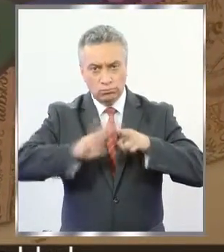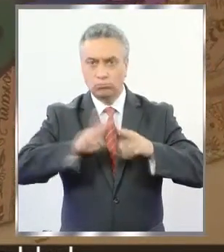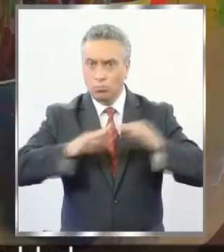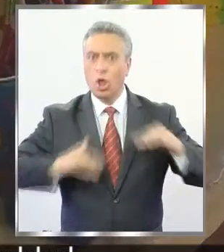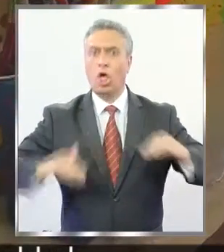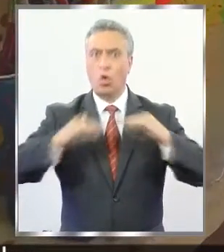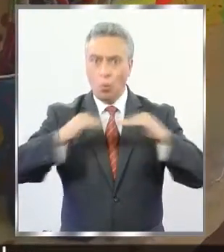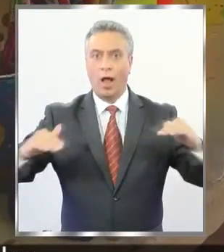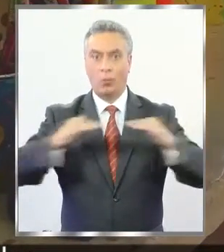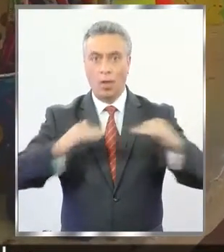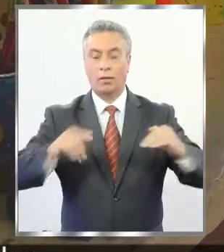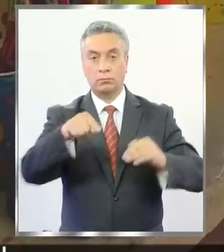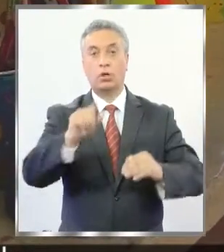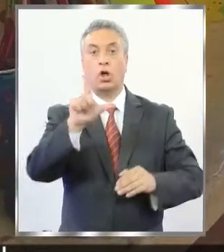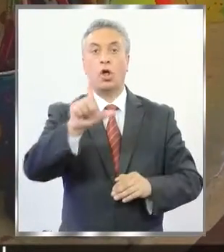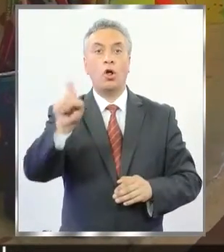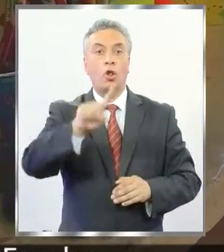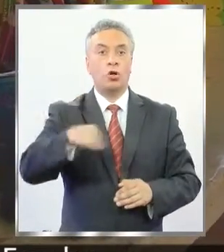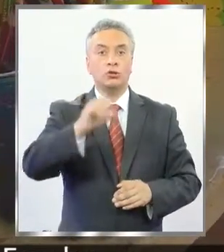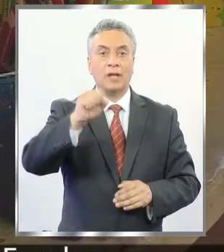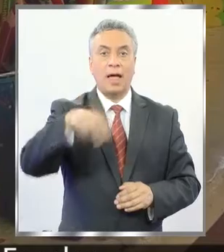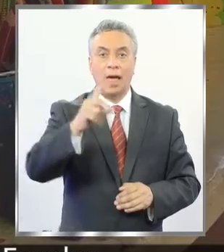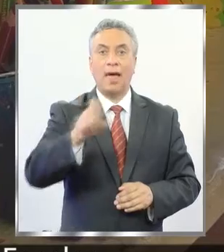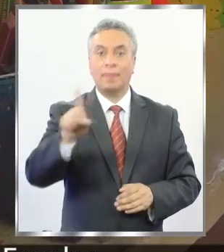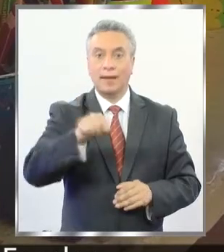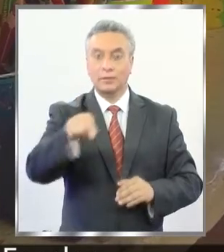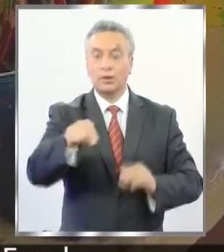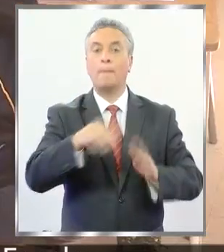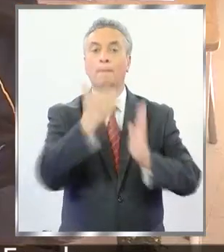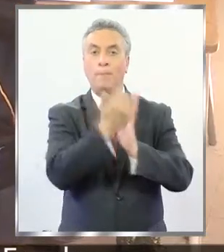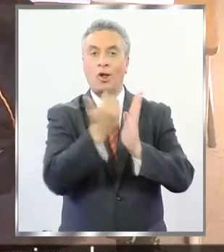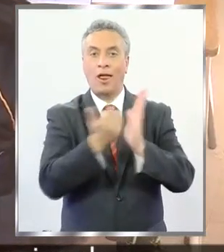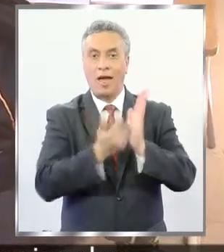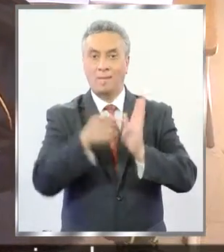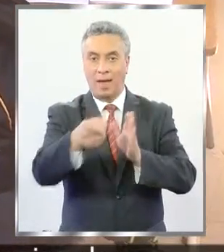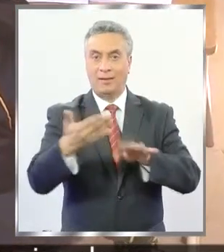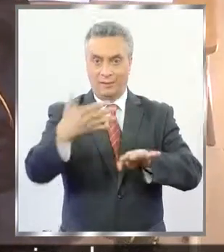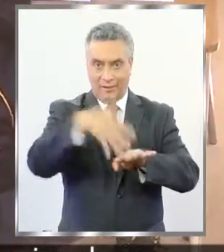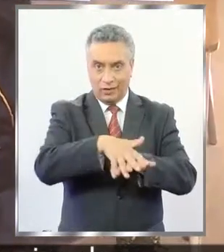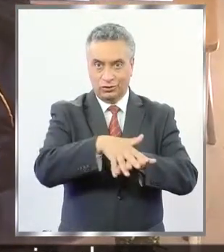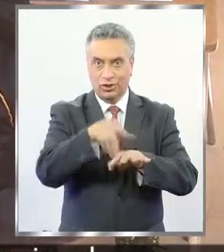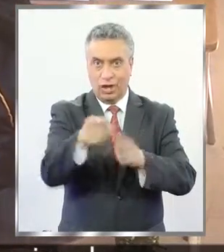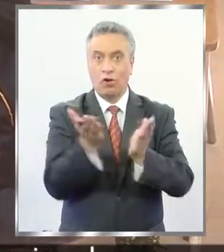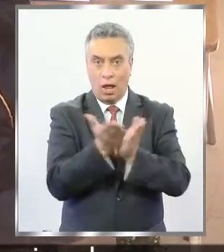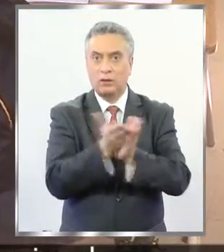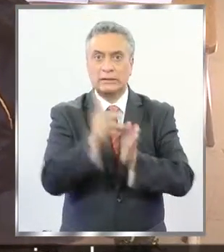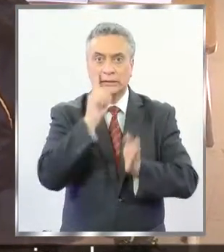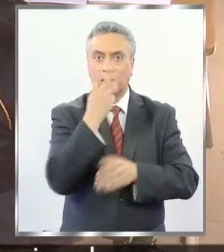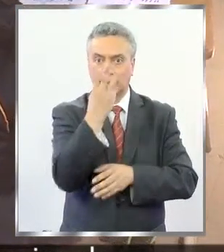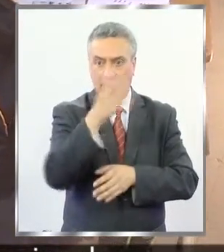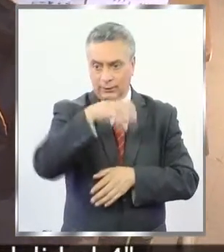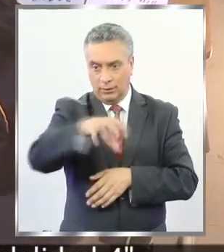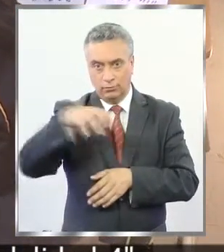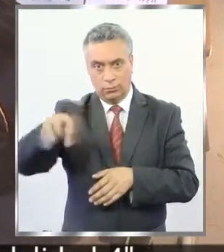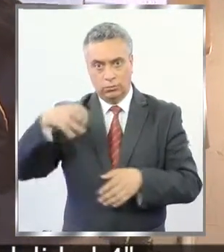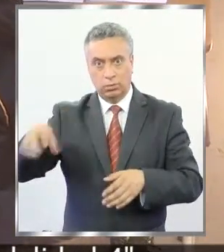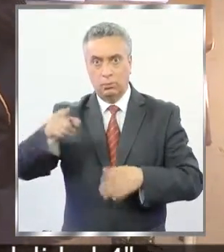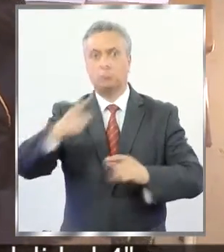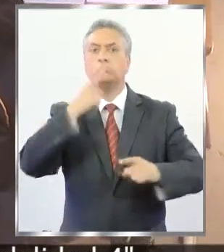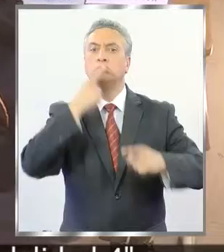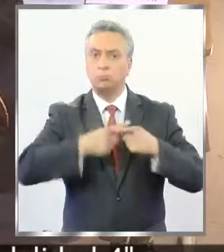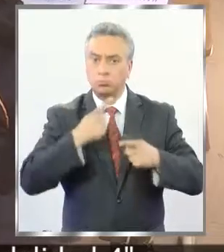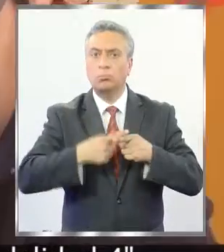igualdad. Es así como en los Andes, el programa de integración escolar tiene tres establecimientos educacionales que